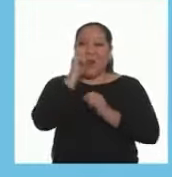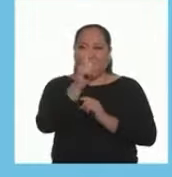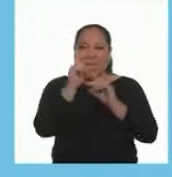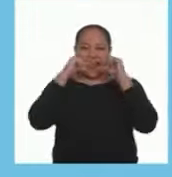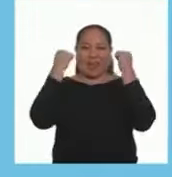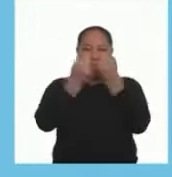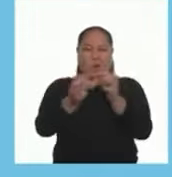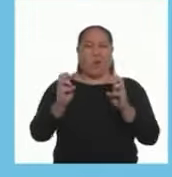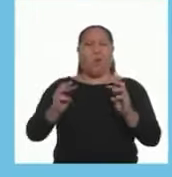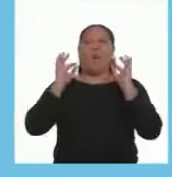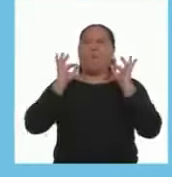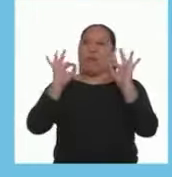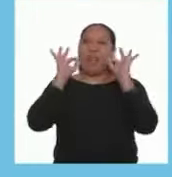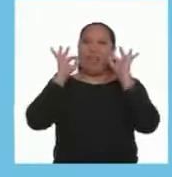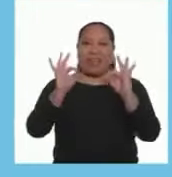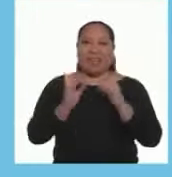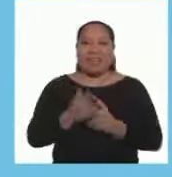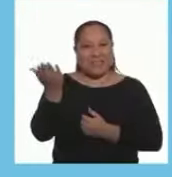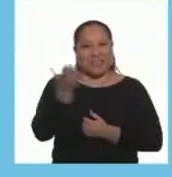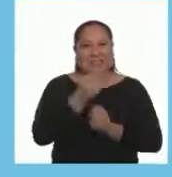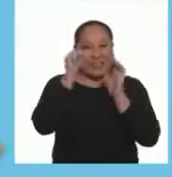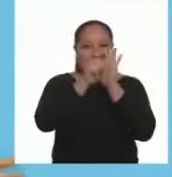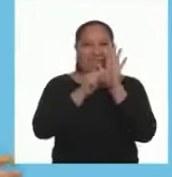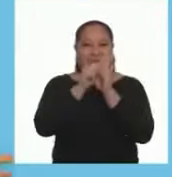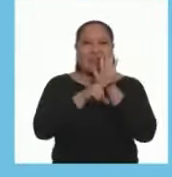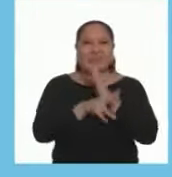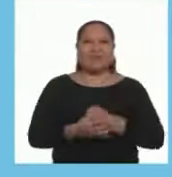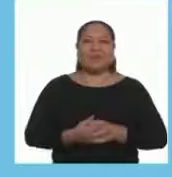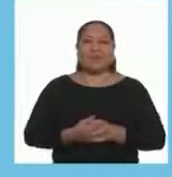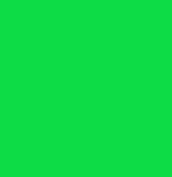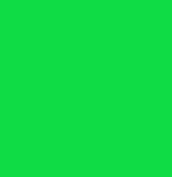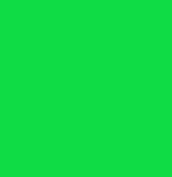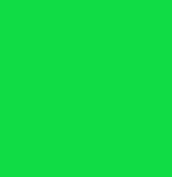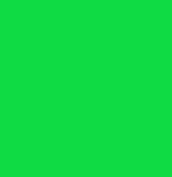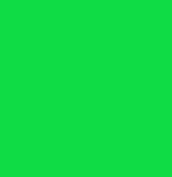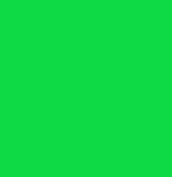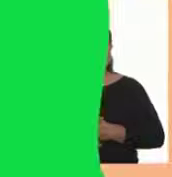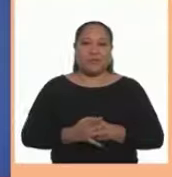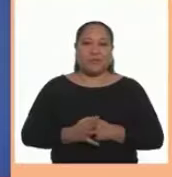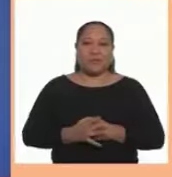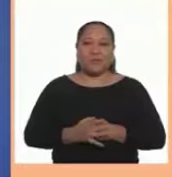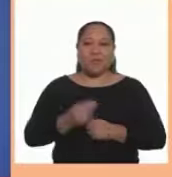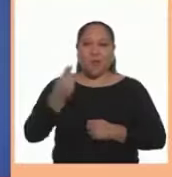Y amigos De Un grupo Fantástico Adelante Con el video